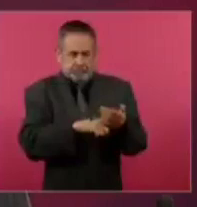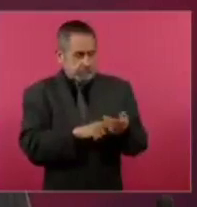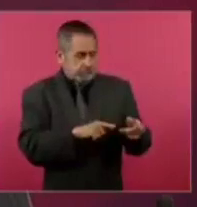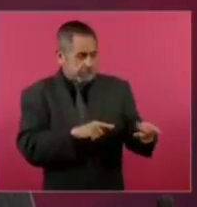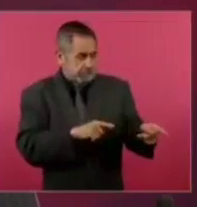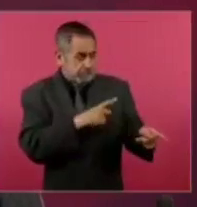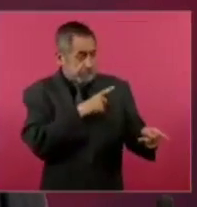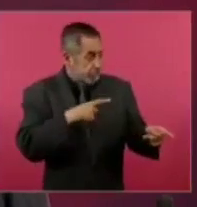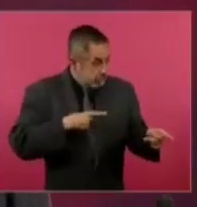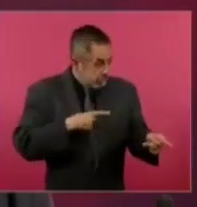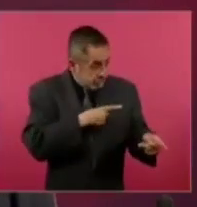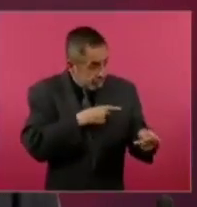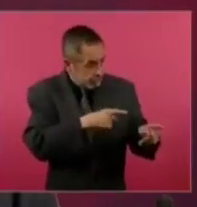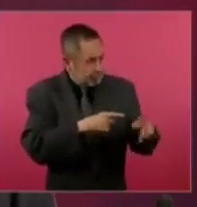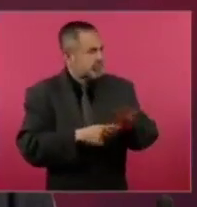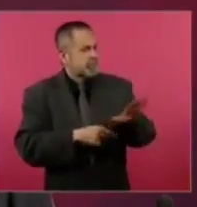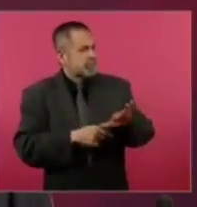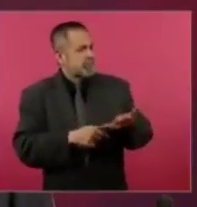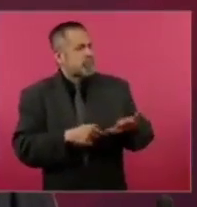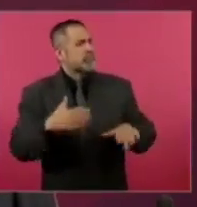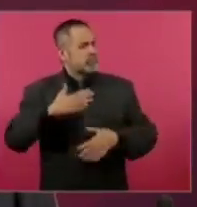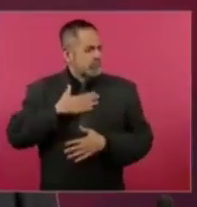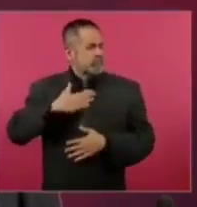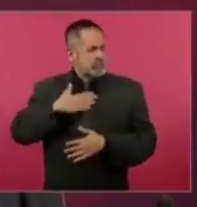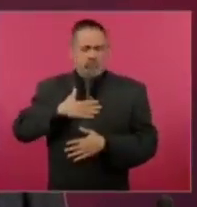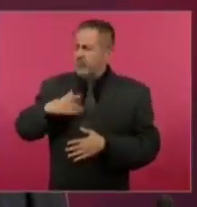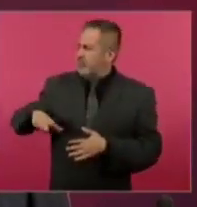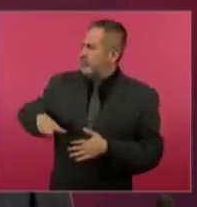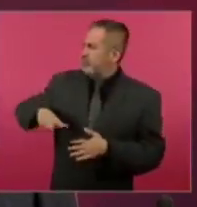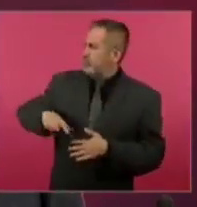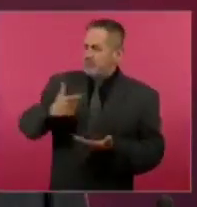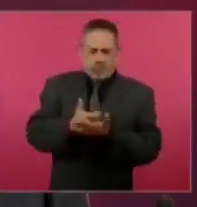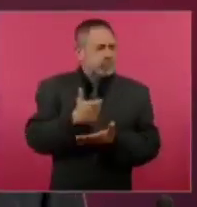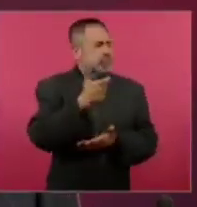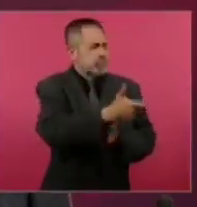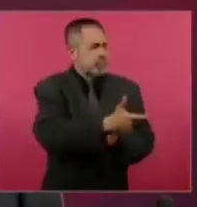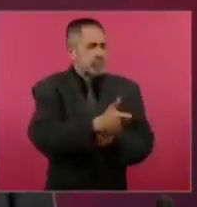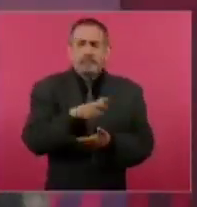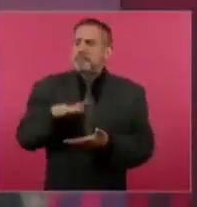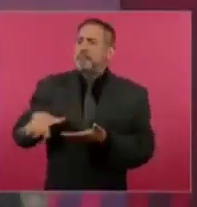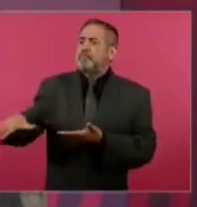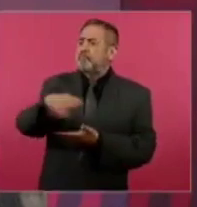empresarios en deuda pública, en deuda de todo el pueblo de México.